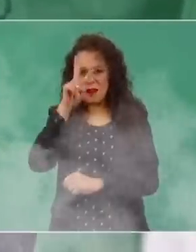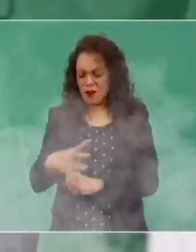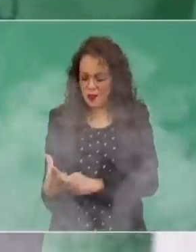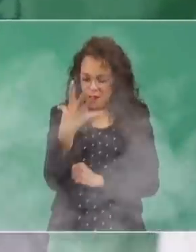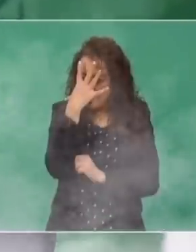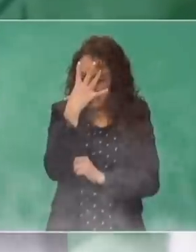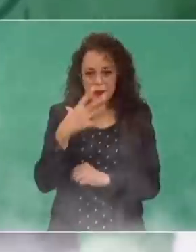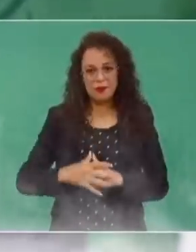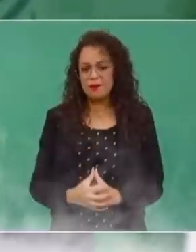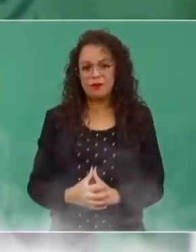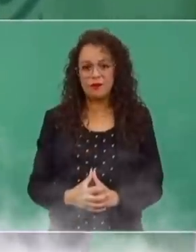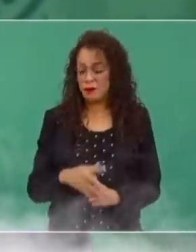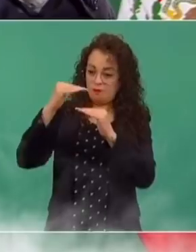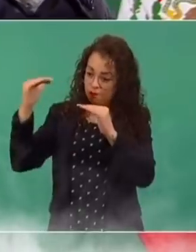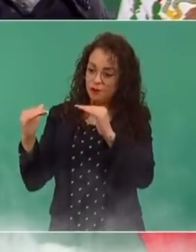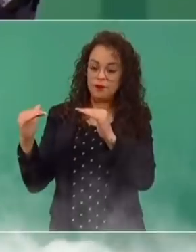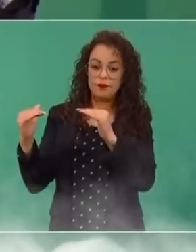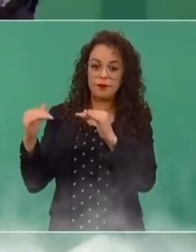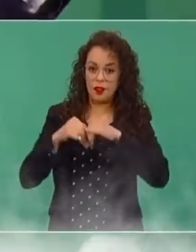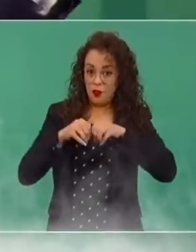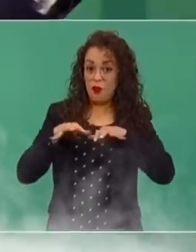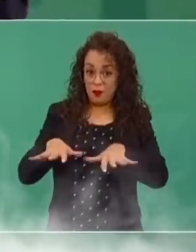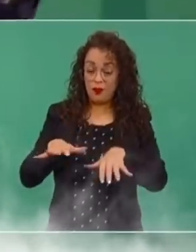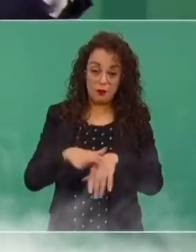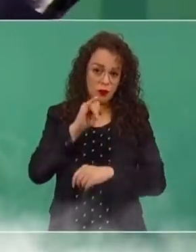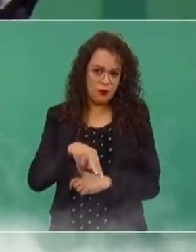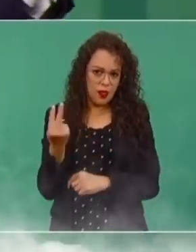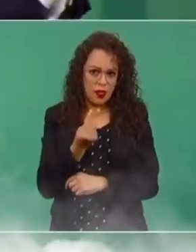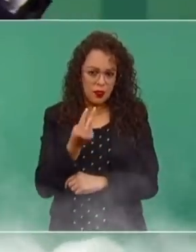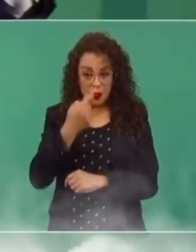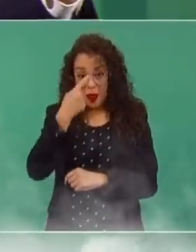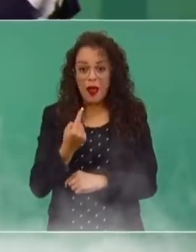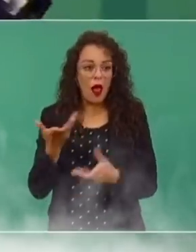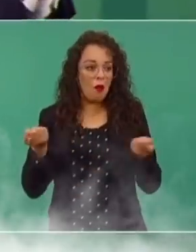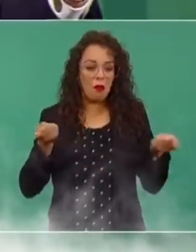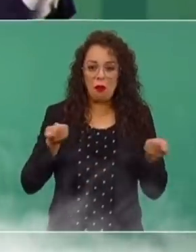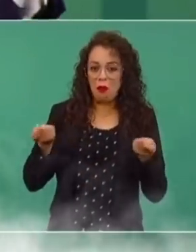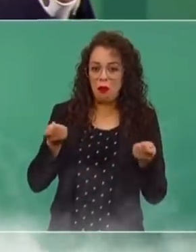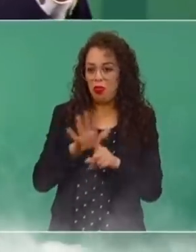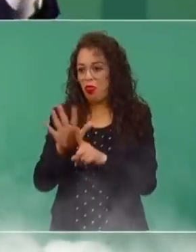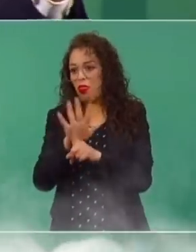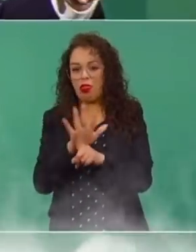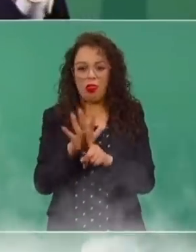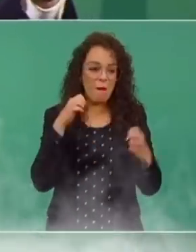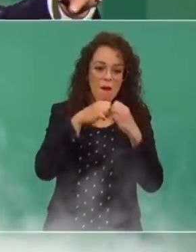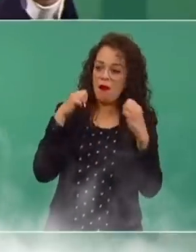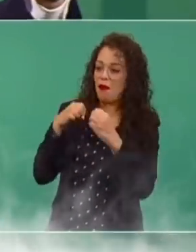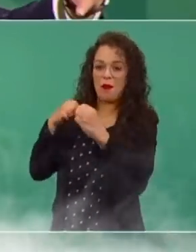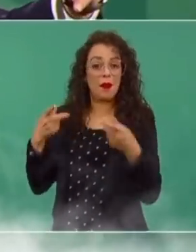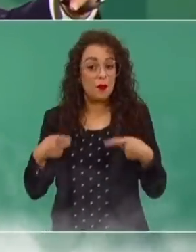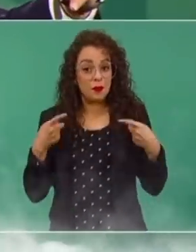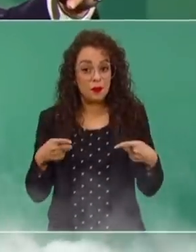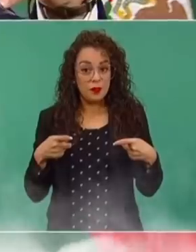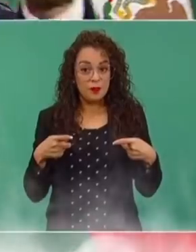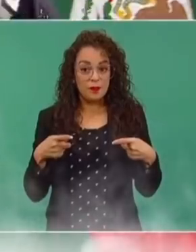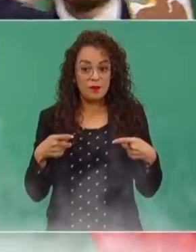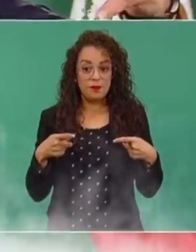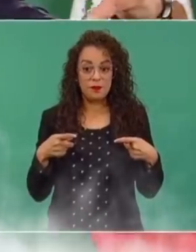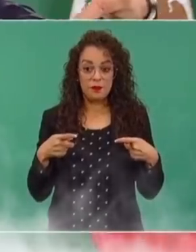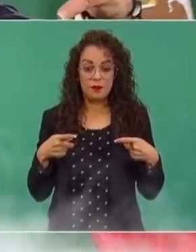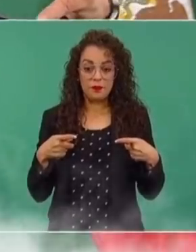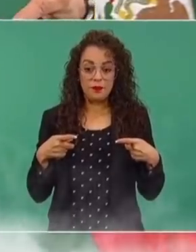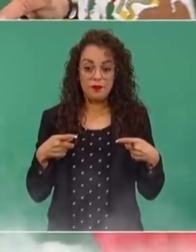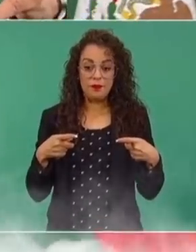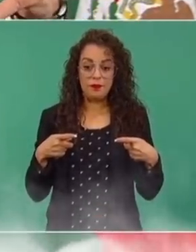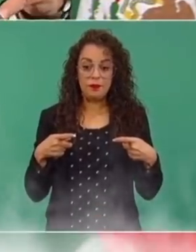sin objetividad. Los medios de información porque se requieren para manipular, para engañar, para